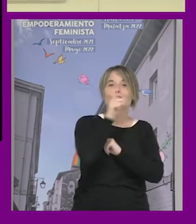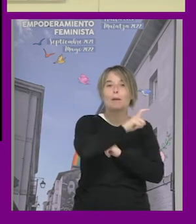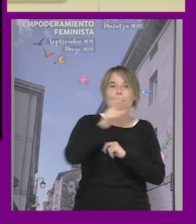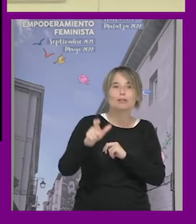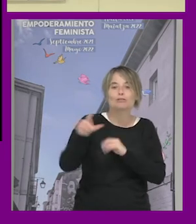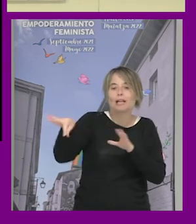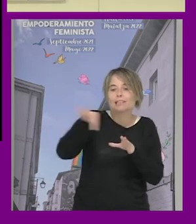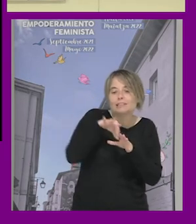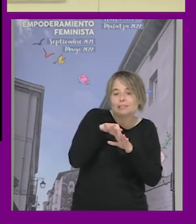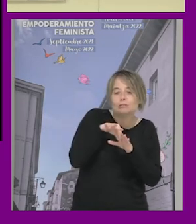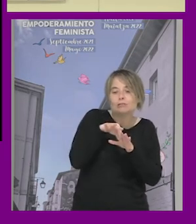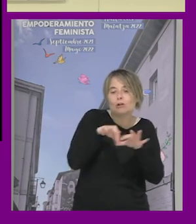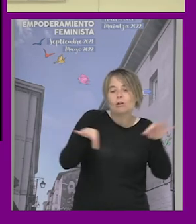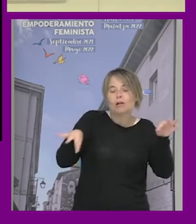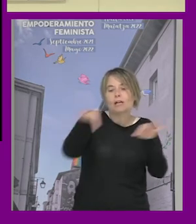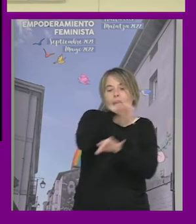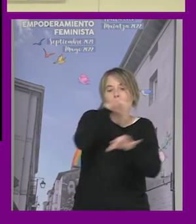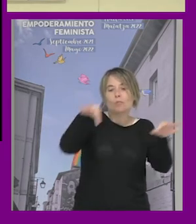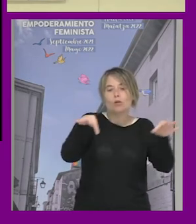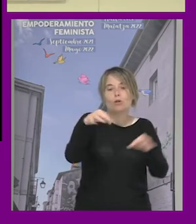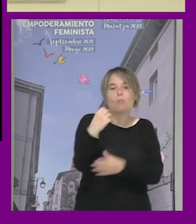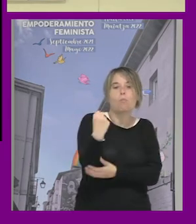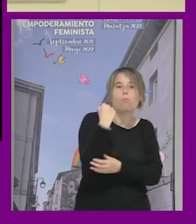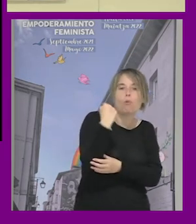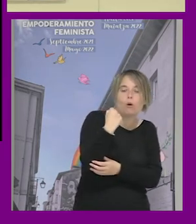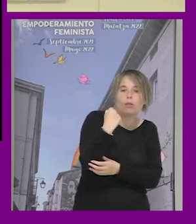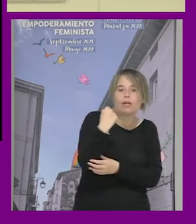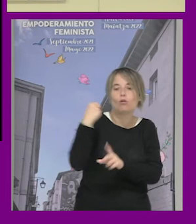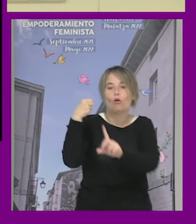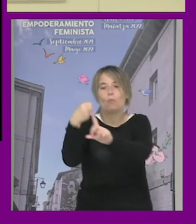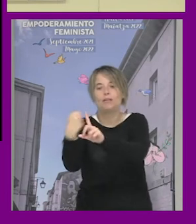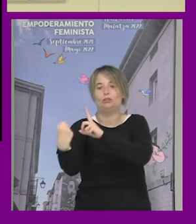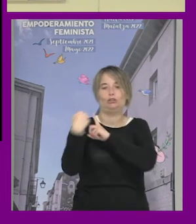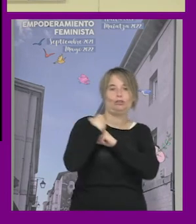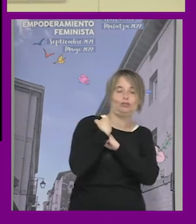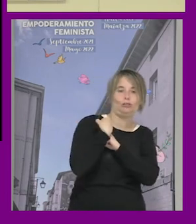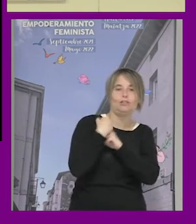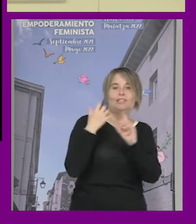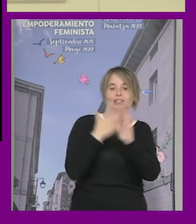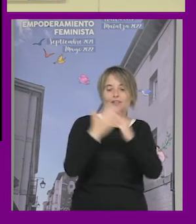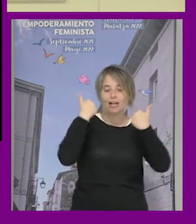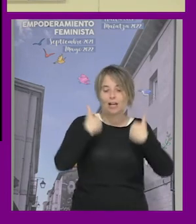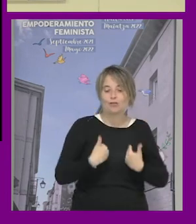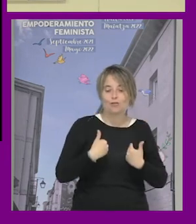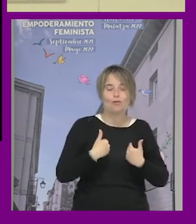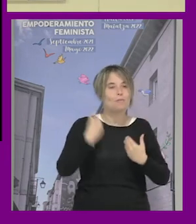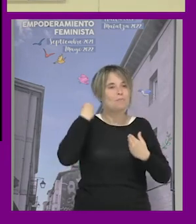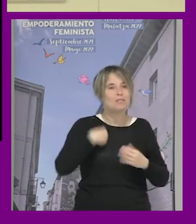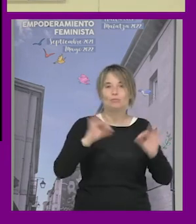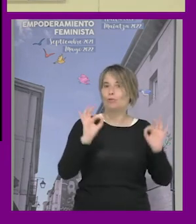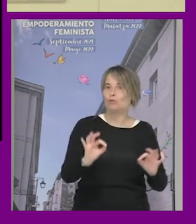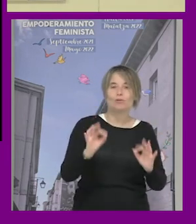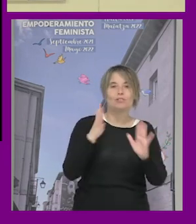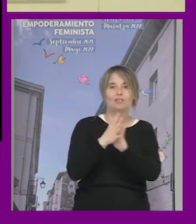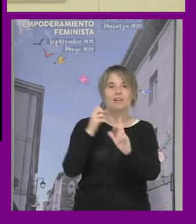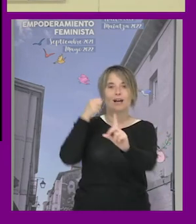ubicadas en cambiantes posiciones de poder y opresión ¿vale? por lo tanto las personas no tenemos una posición fija y la posición que